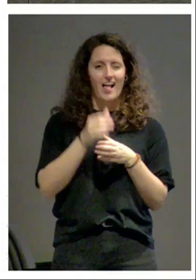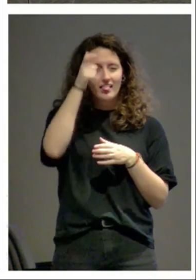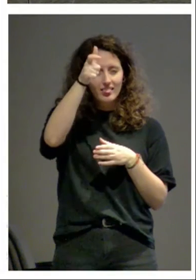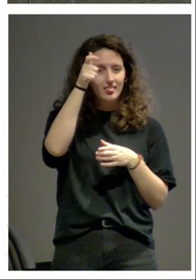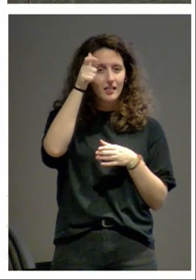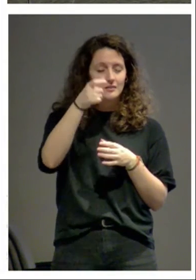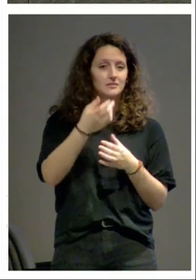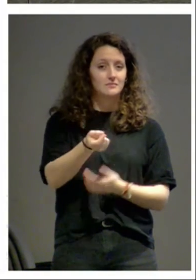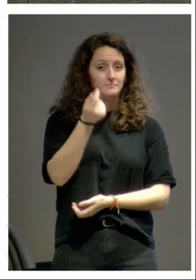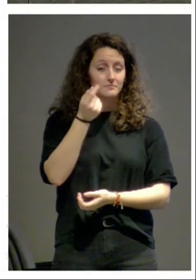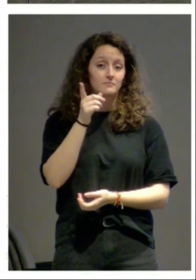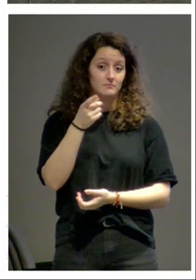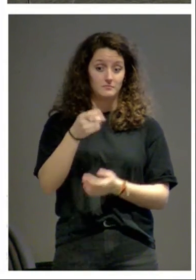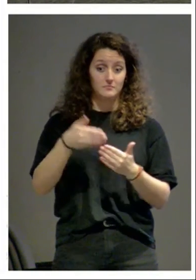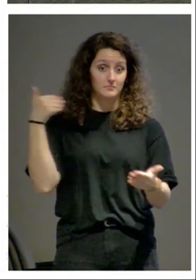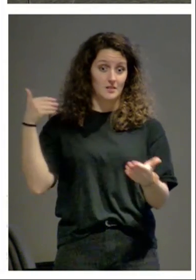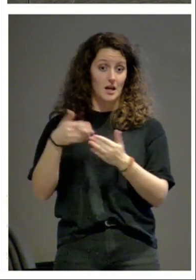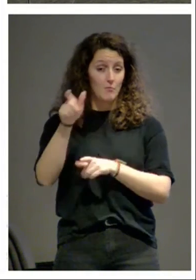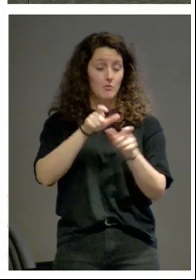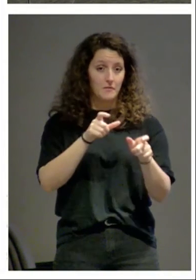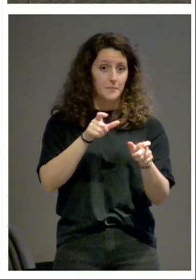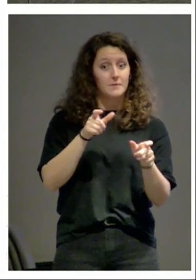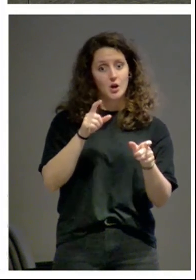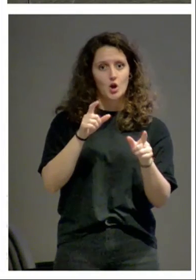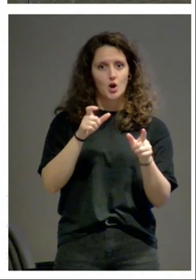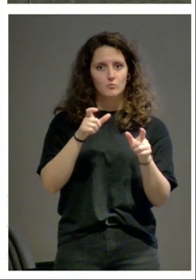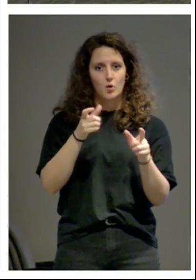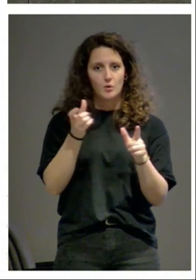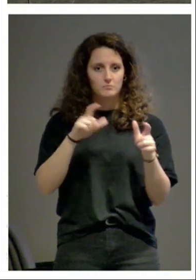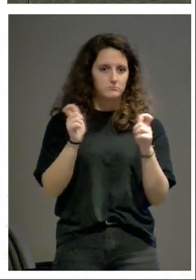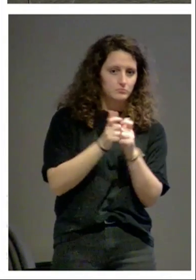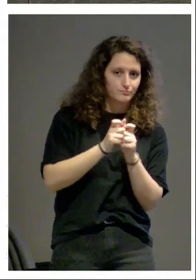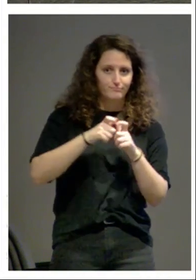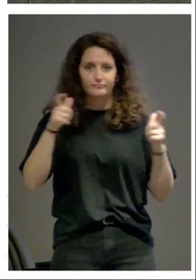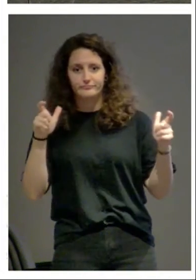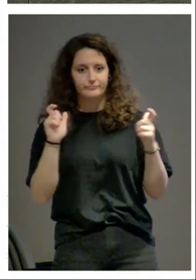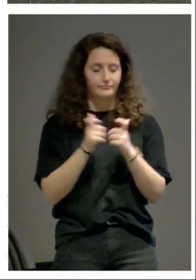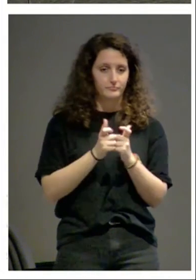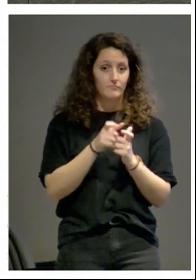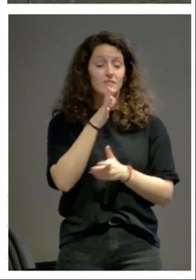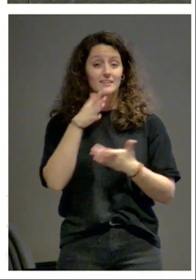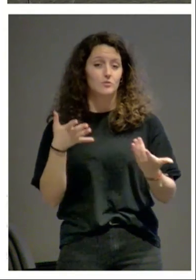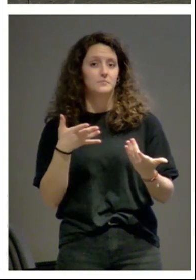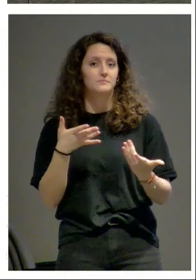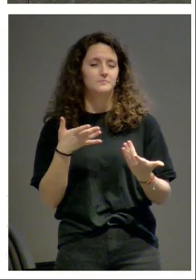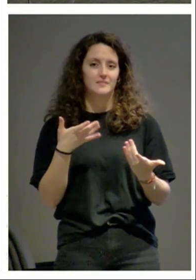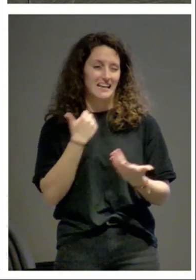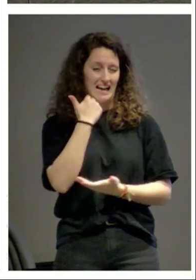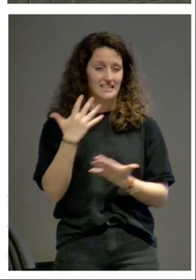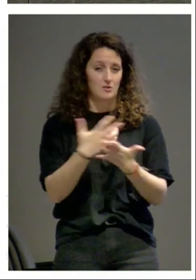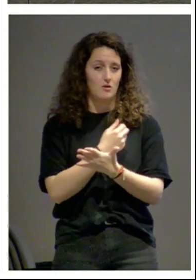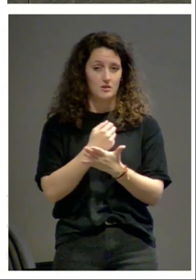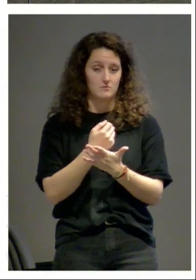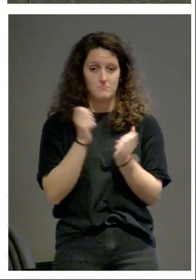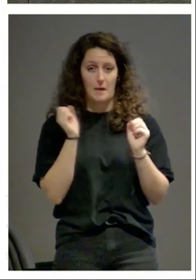largo de la historia han tenido población y la han perdido la han vuelto a tener y la han vuelto a perder y hoy actualmente normalmente casi todas están abandonadas